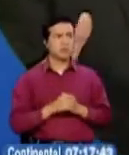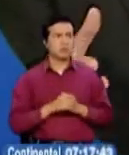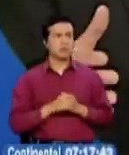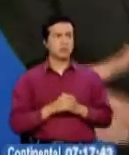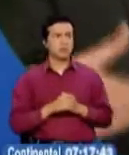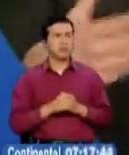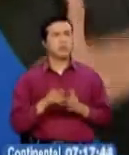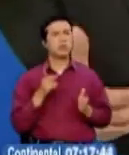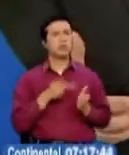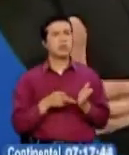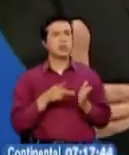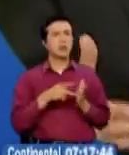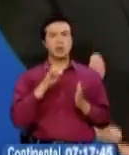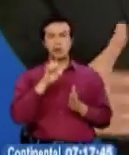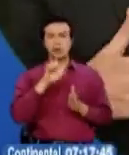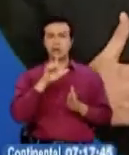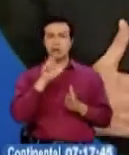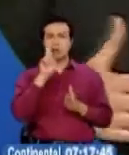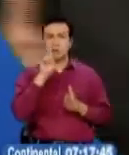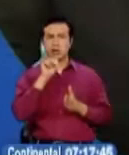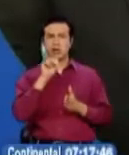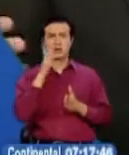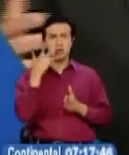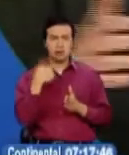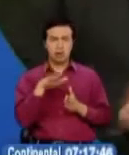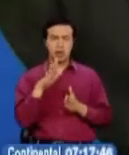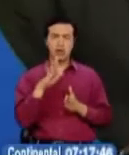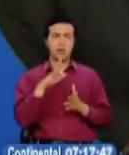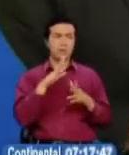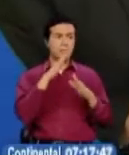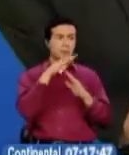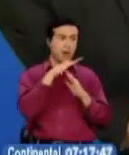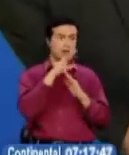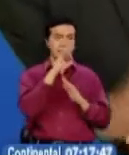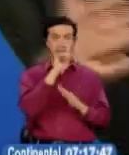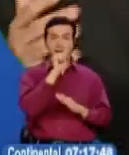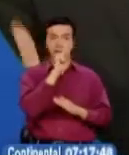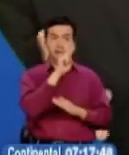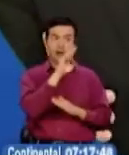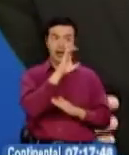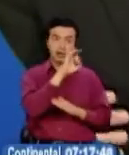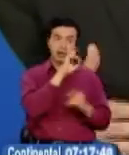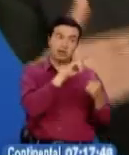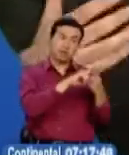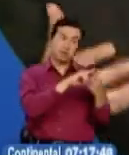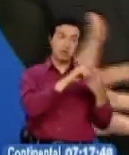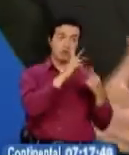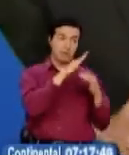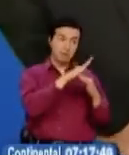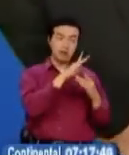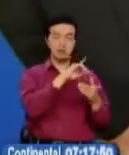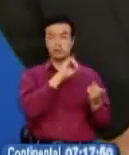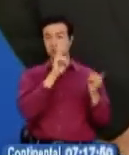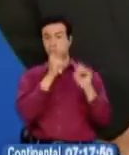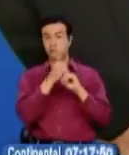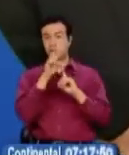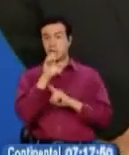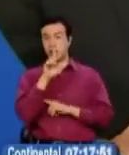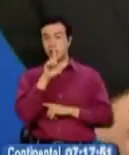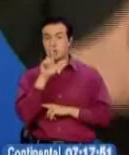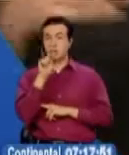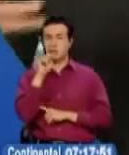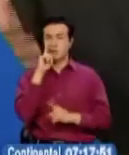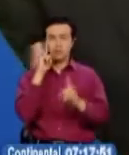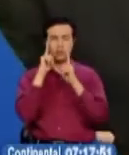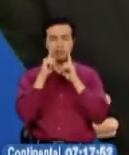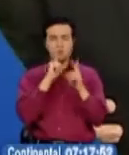con el ELN una vez que se allana el camino con la FARC-EP. Bueno, el ELN es el objetivo de estos diálogos.